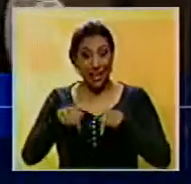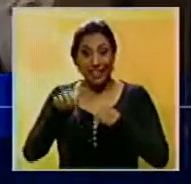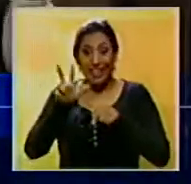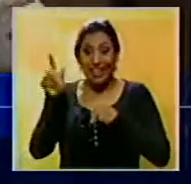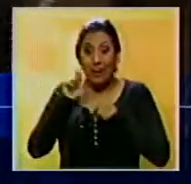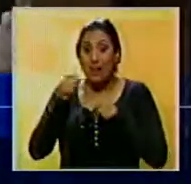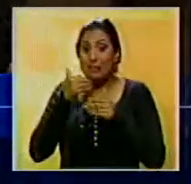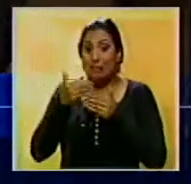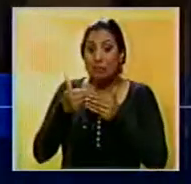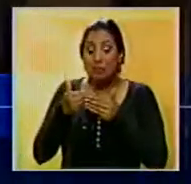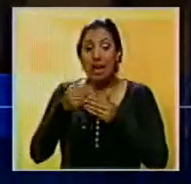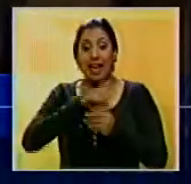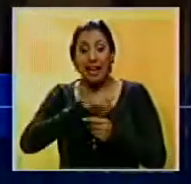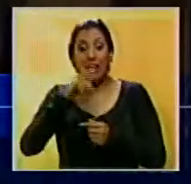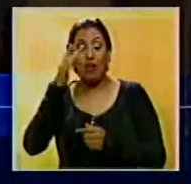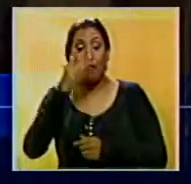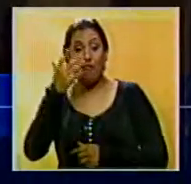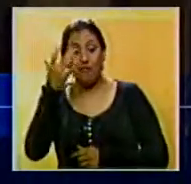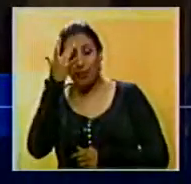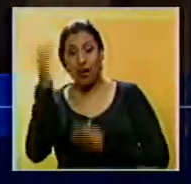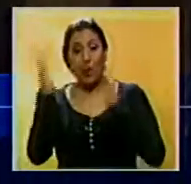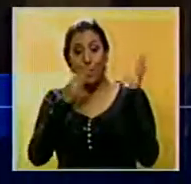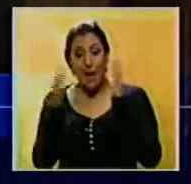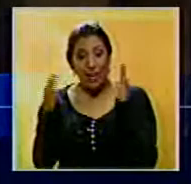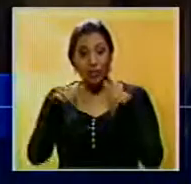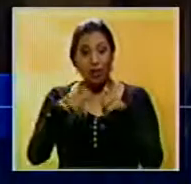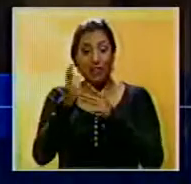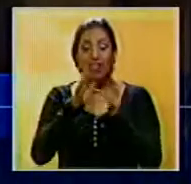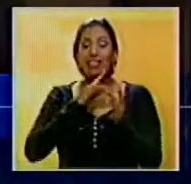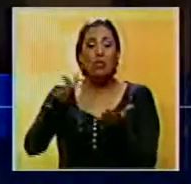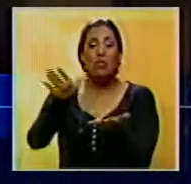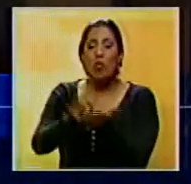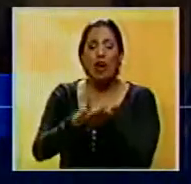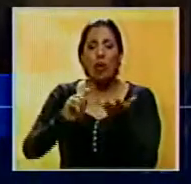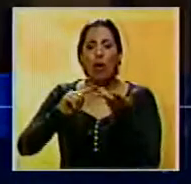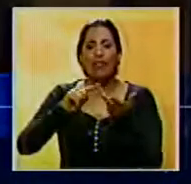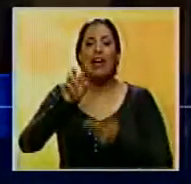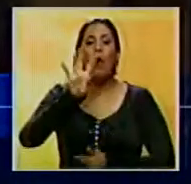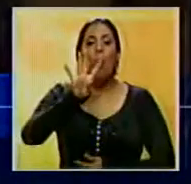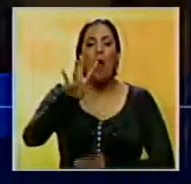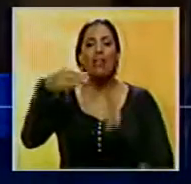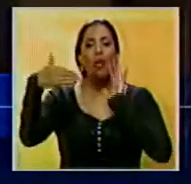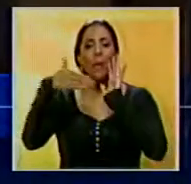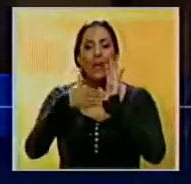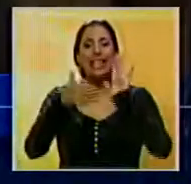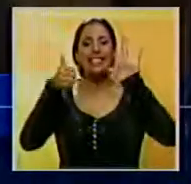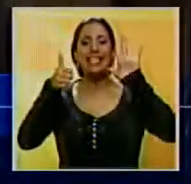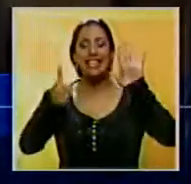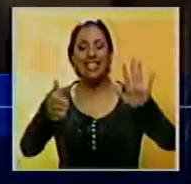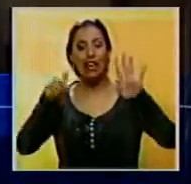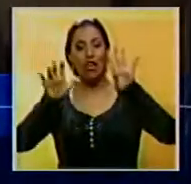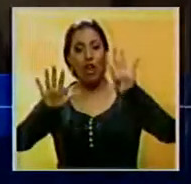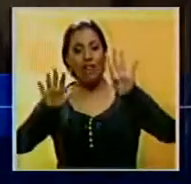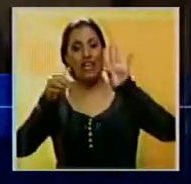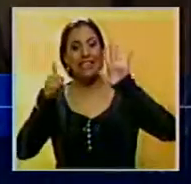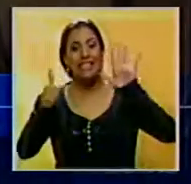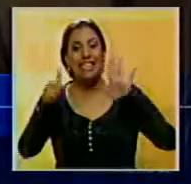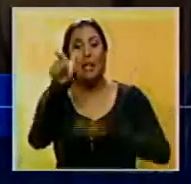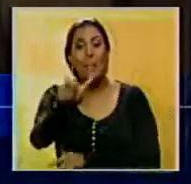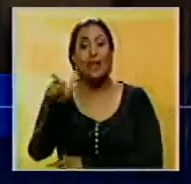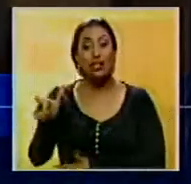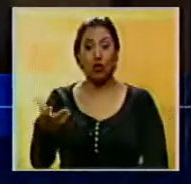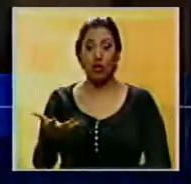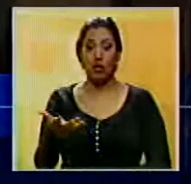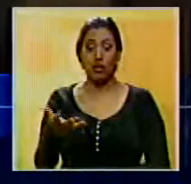trimestre de este año, 2016, han perdido la vida 4.696 personas.